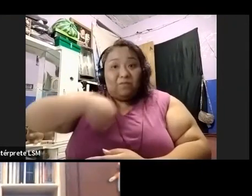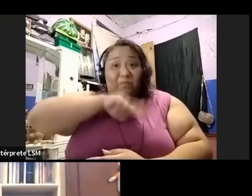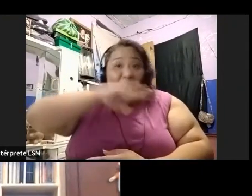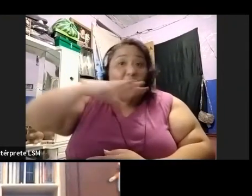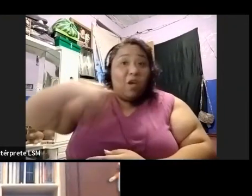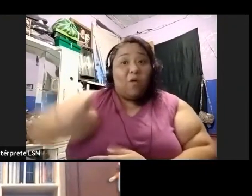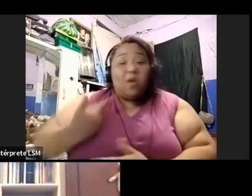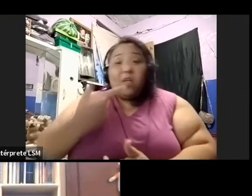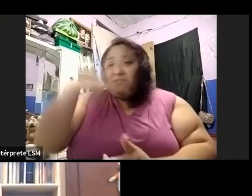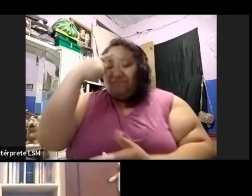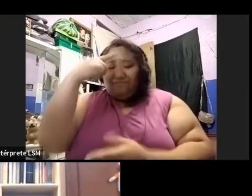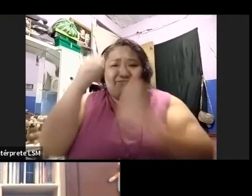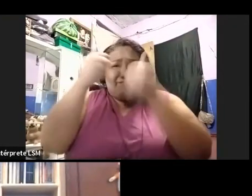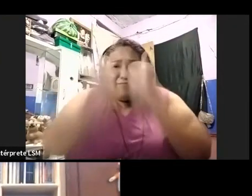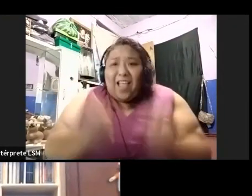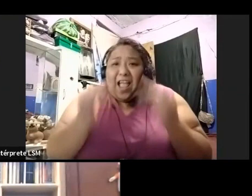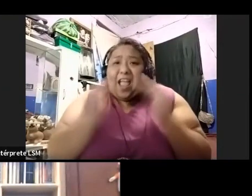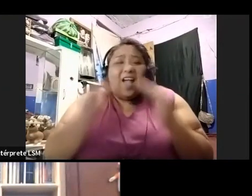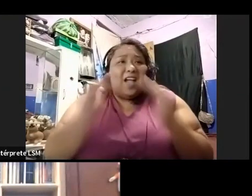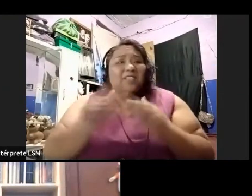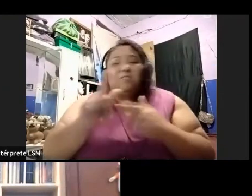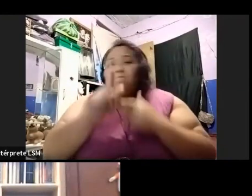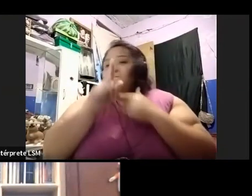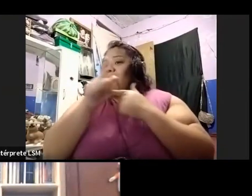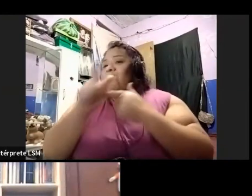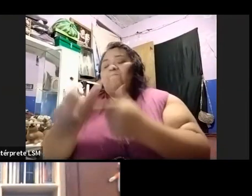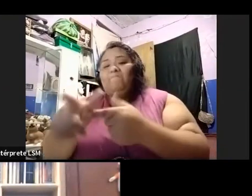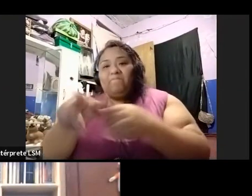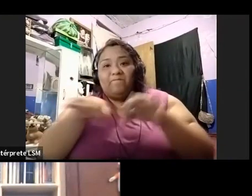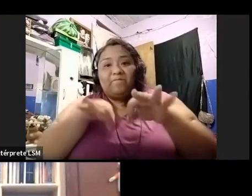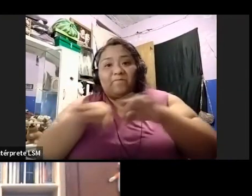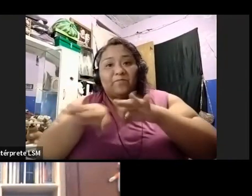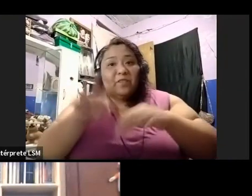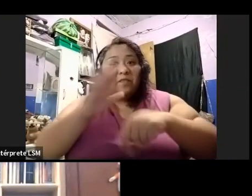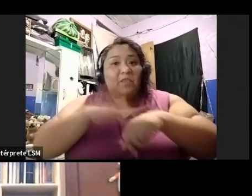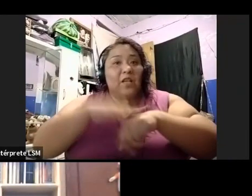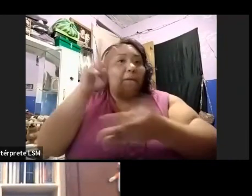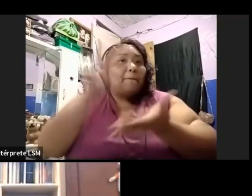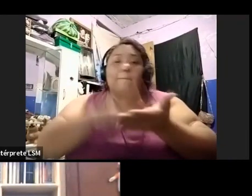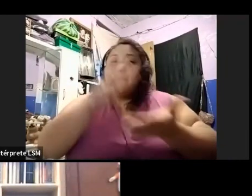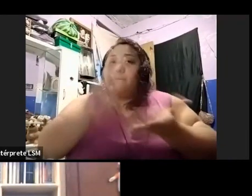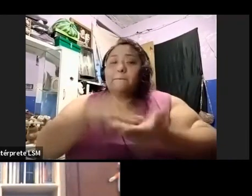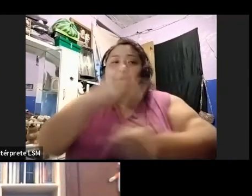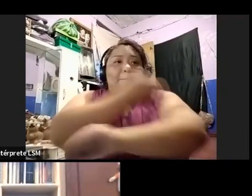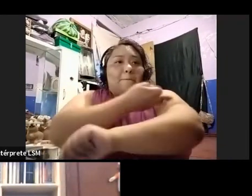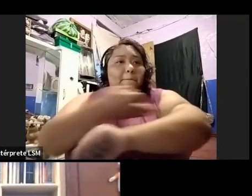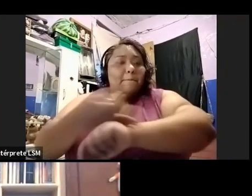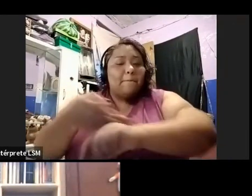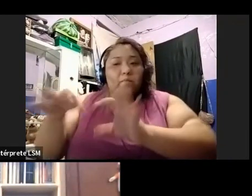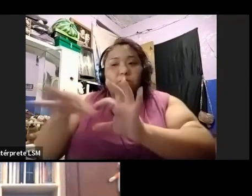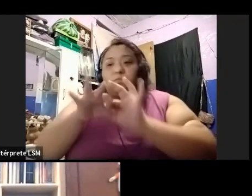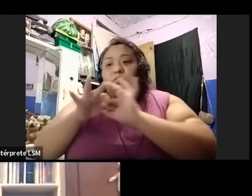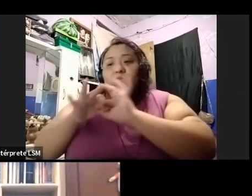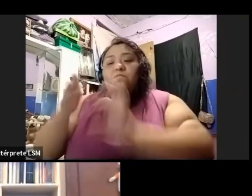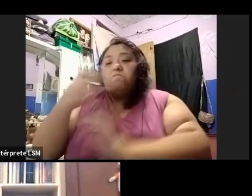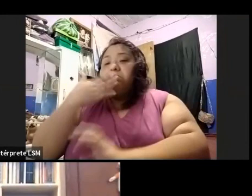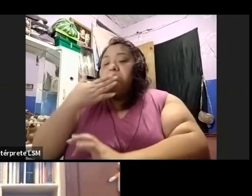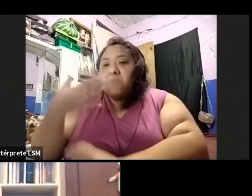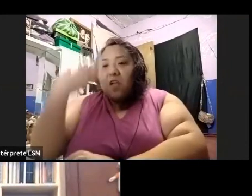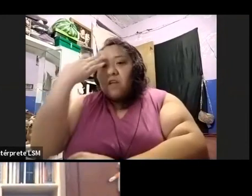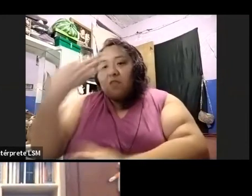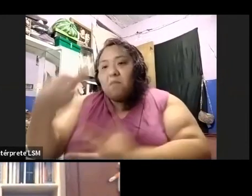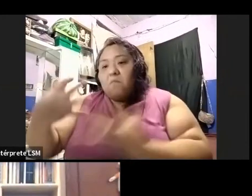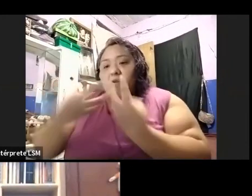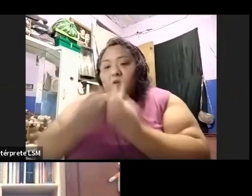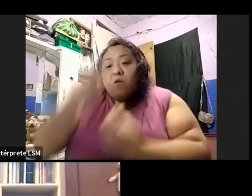seguir trabajando en cosas. Estoy pasando tiempo muy valioso con mi familia. Estoy pasando tiempo también